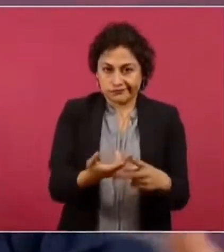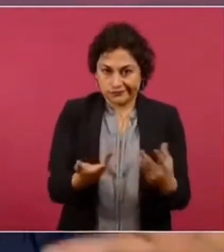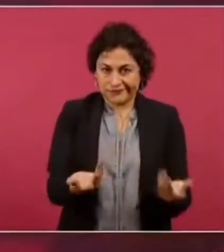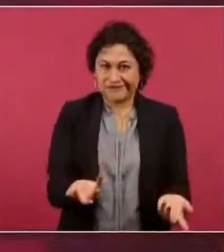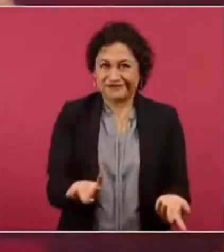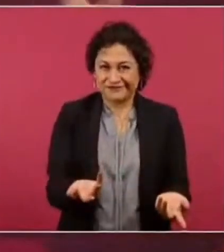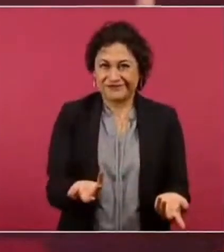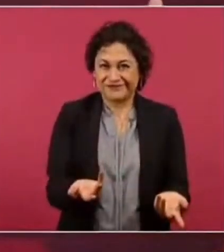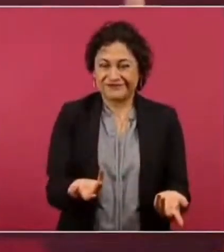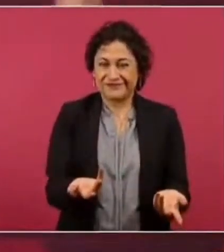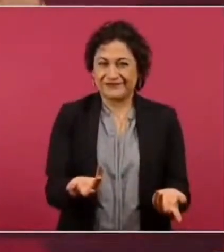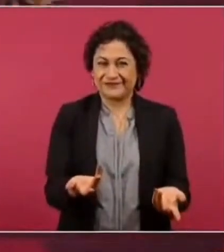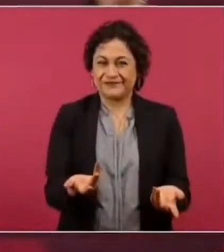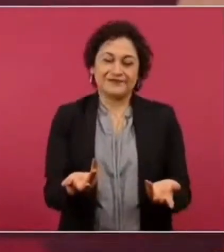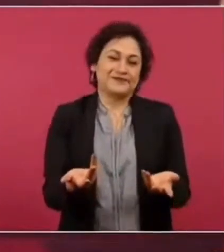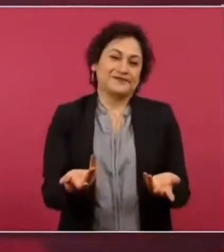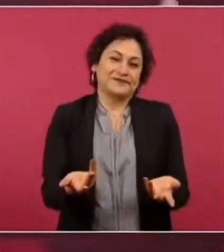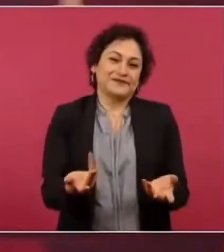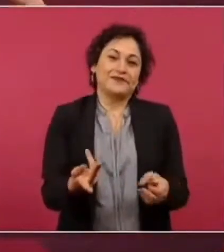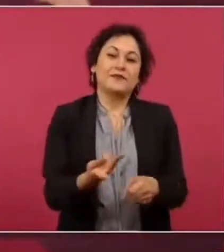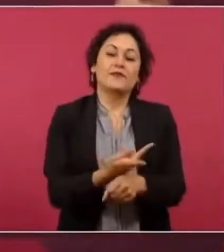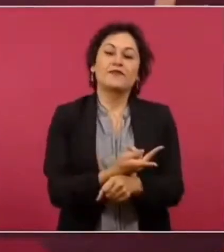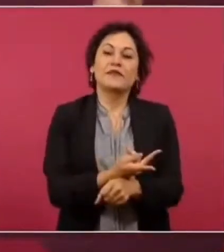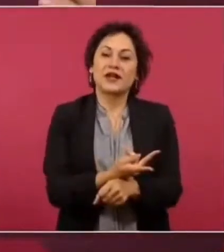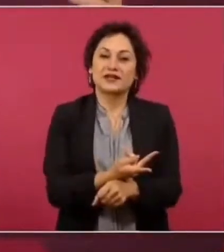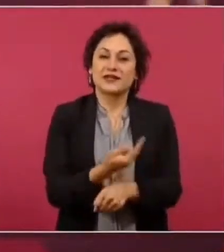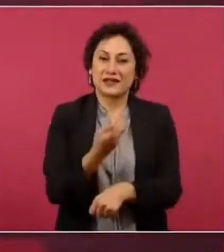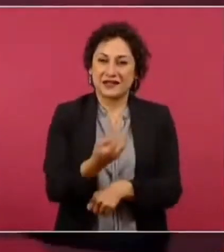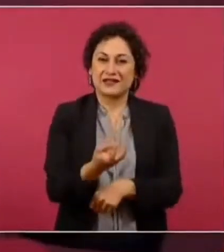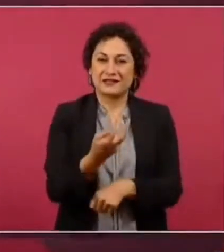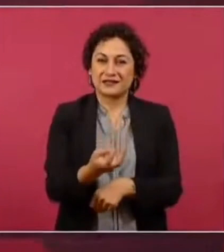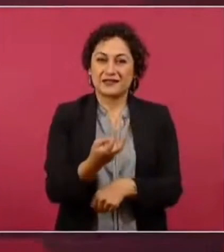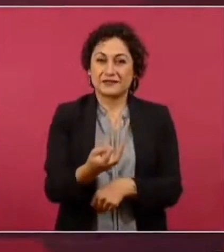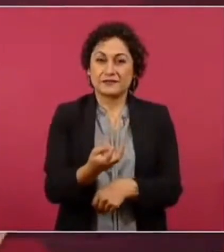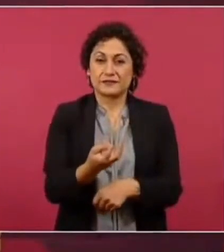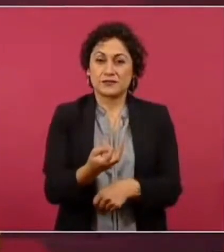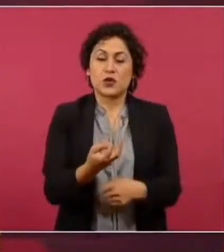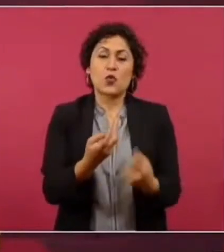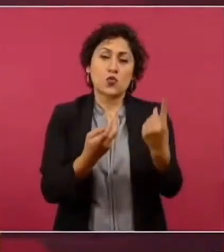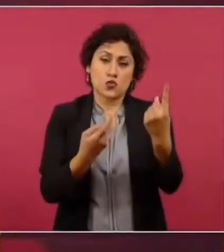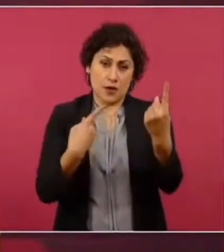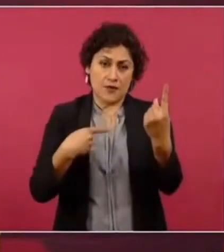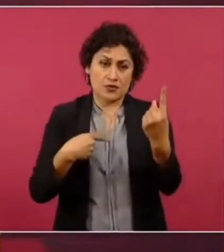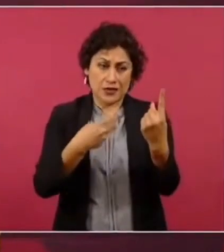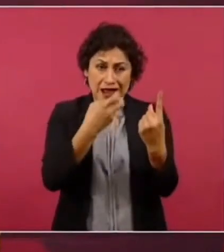Entonces, era una gente ahí conocida.